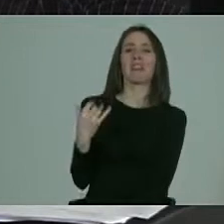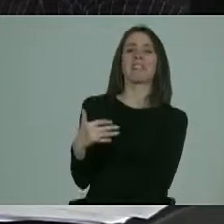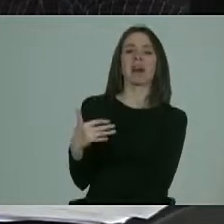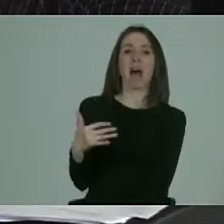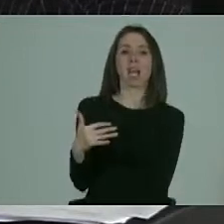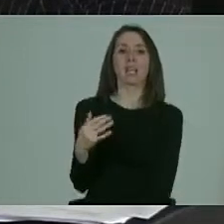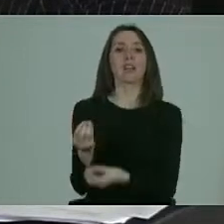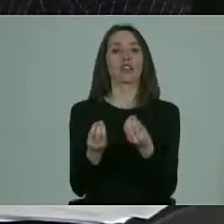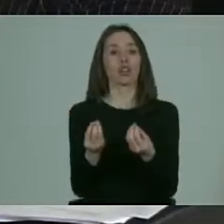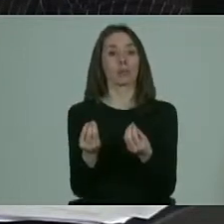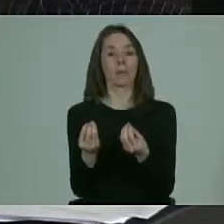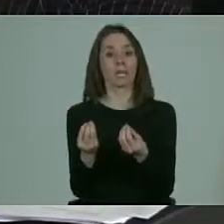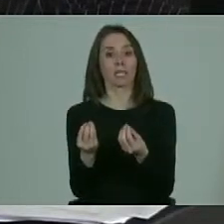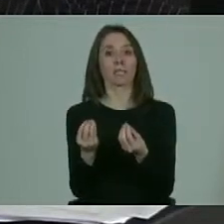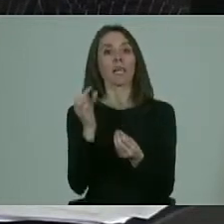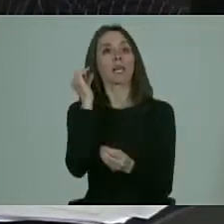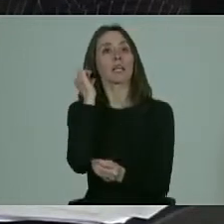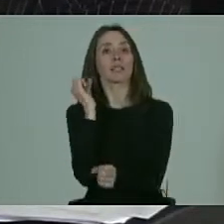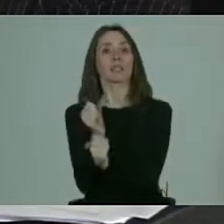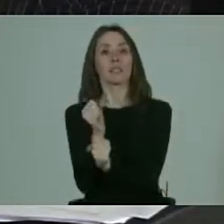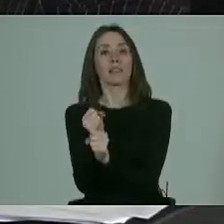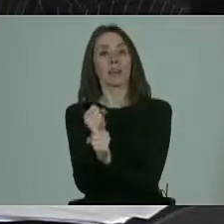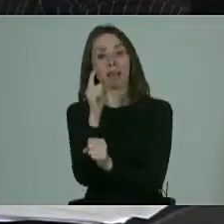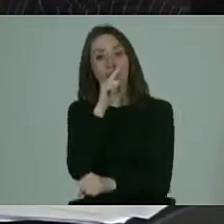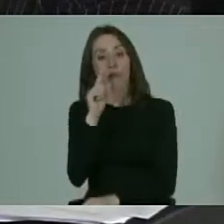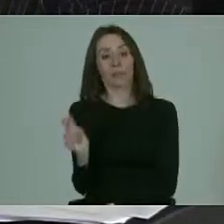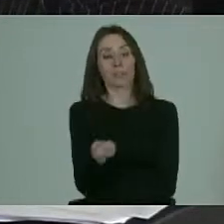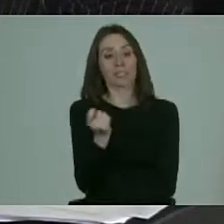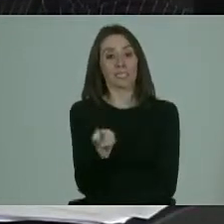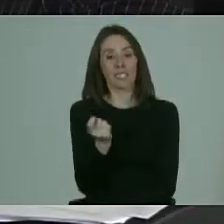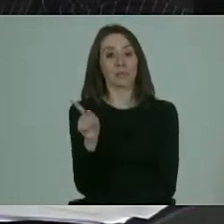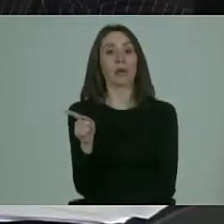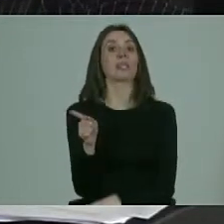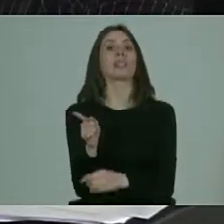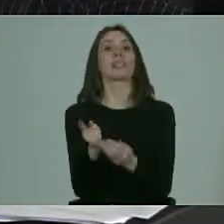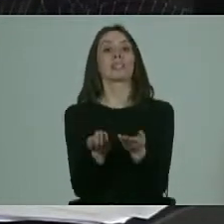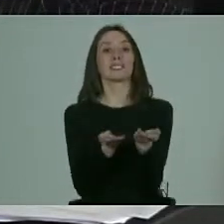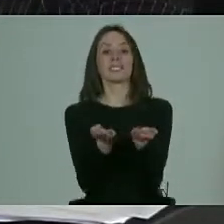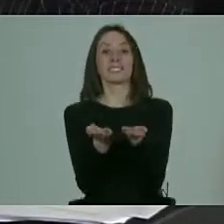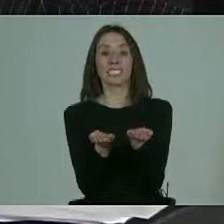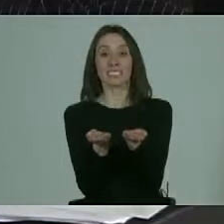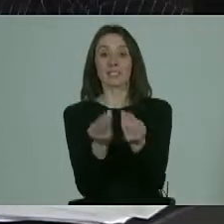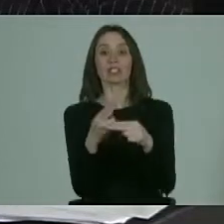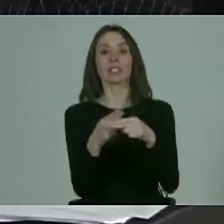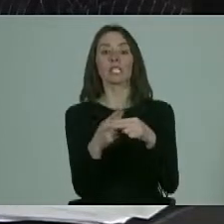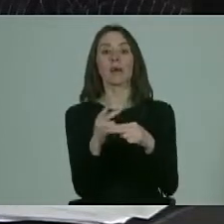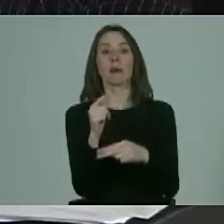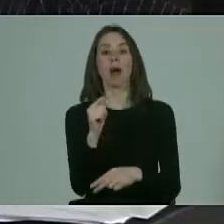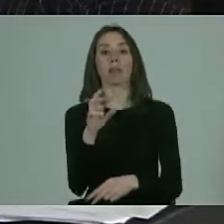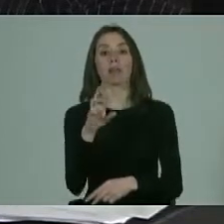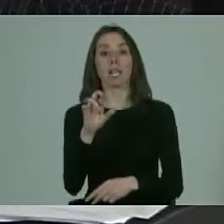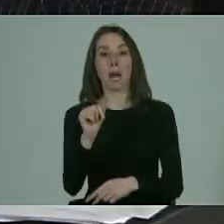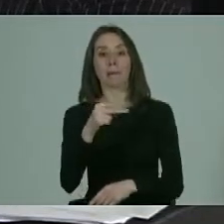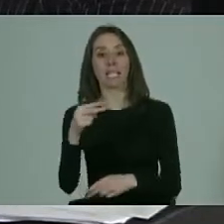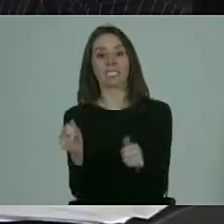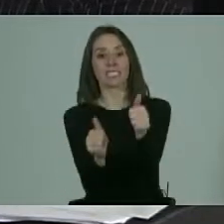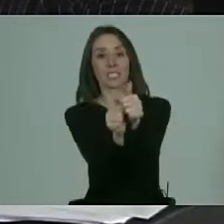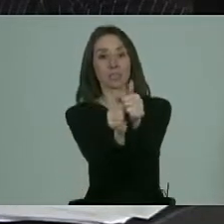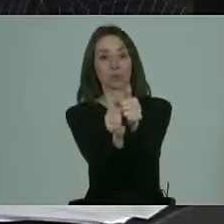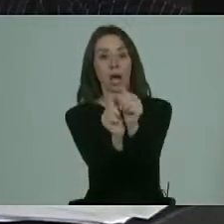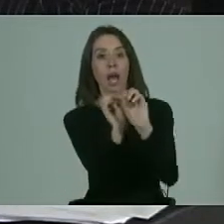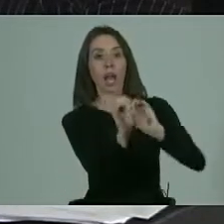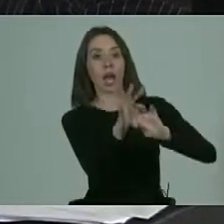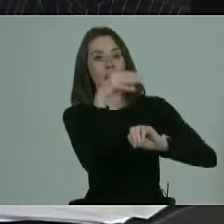como lo que sucede en este caso con las trabajadoras sexuales, que en sí lo que hace el servicio de la terapia sexual asistida es poder capacitar